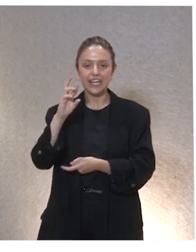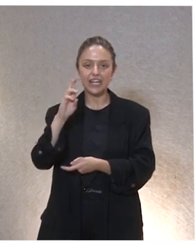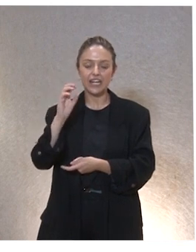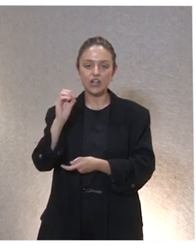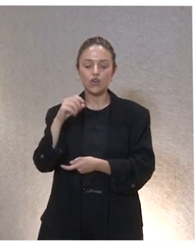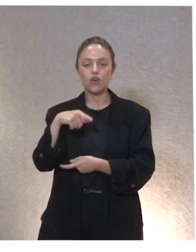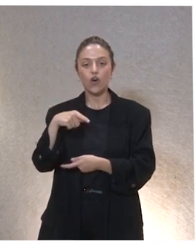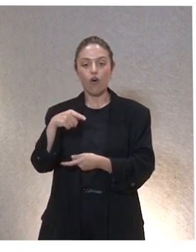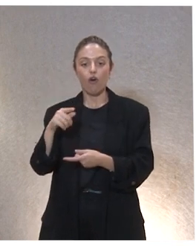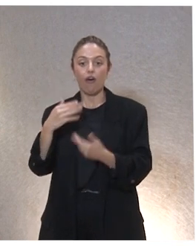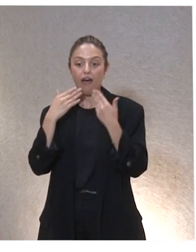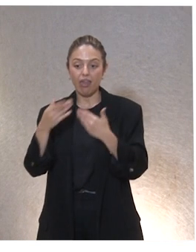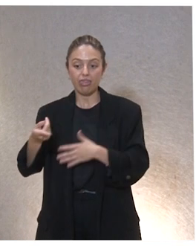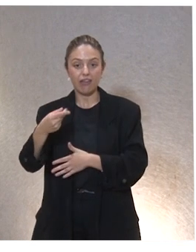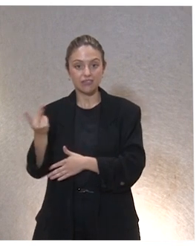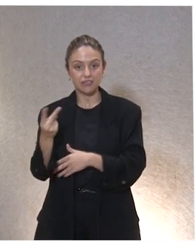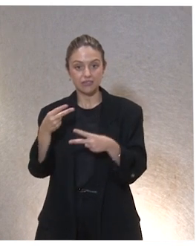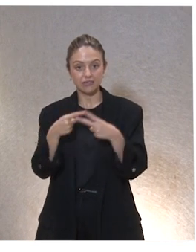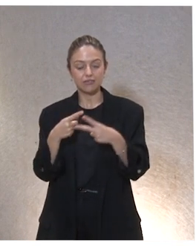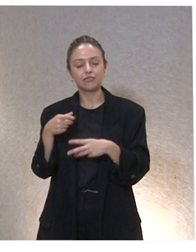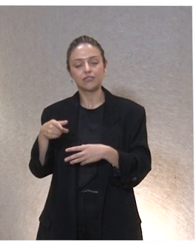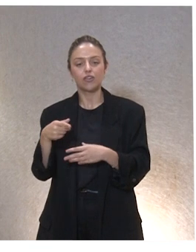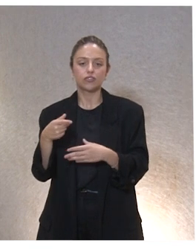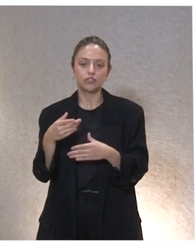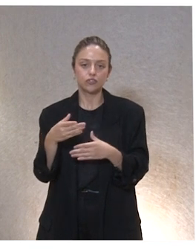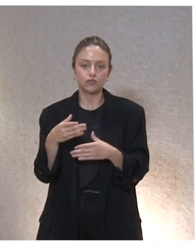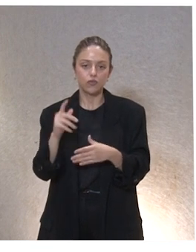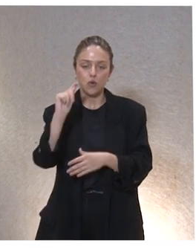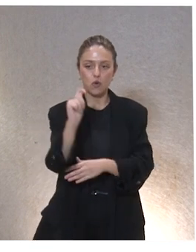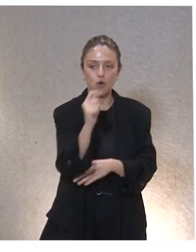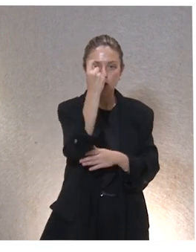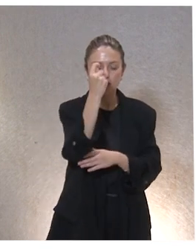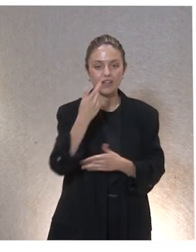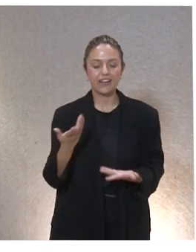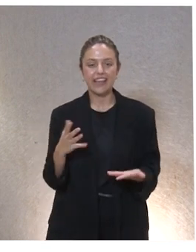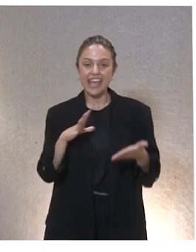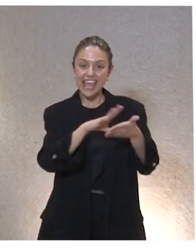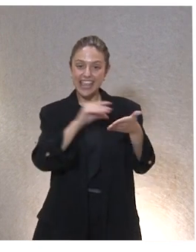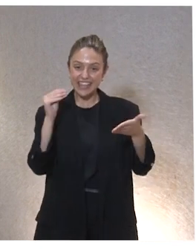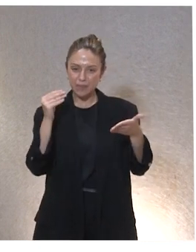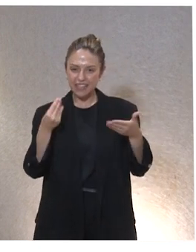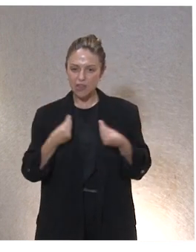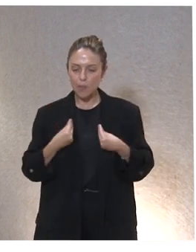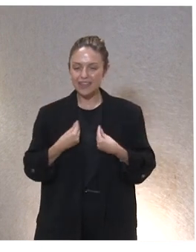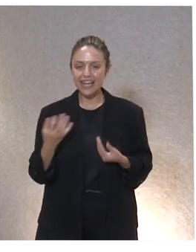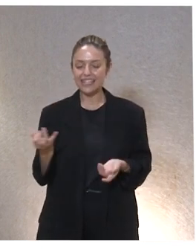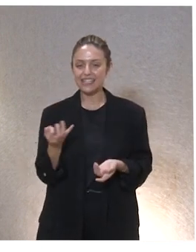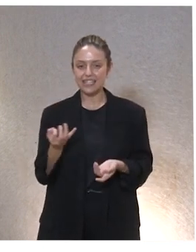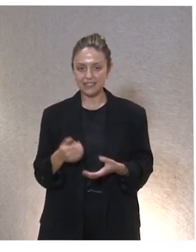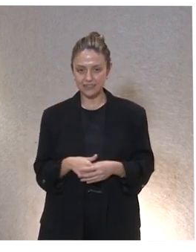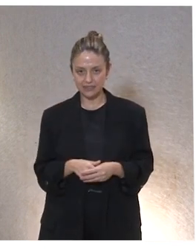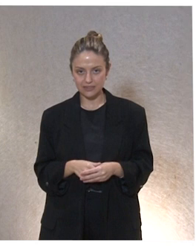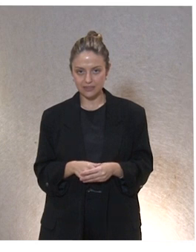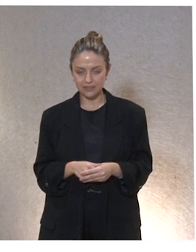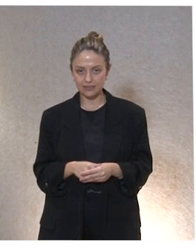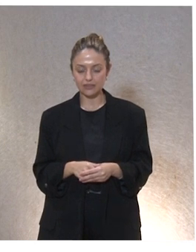lleve a buen puerto ¿a qué llamamos interpretación vital? porque esto todo lo que hemos estado hablando